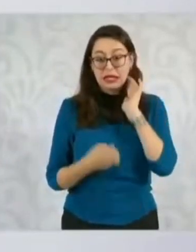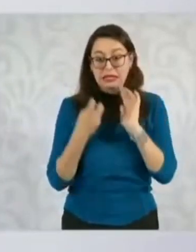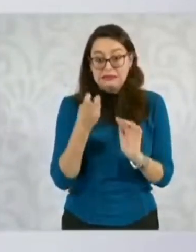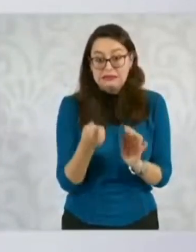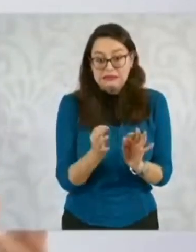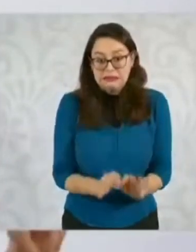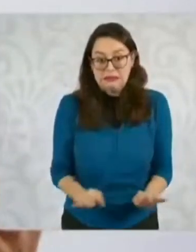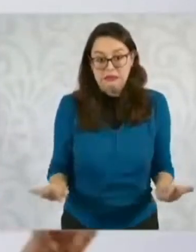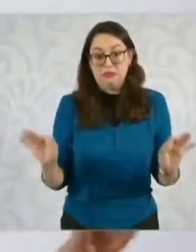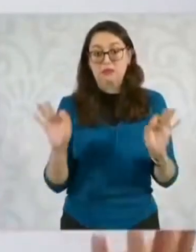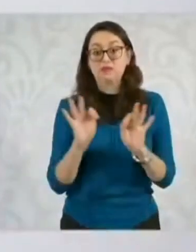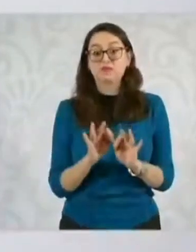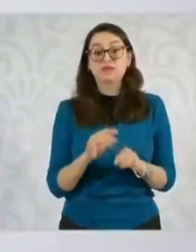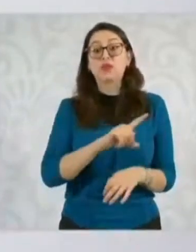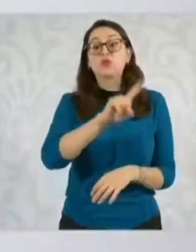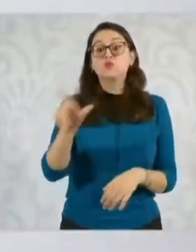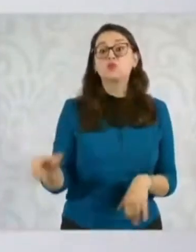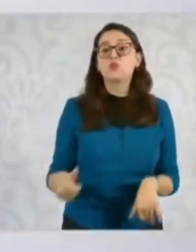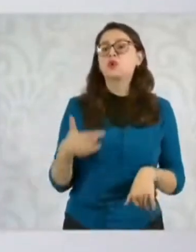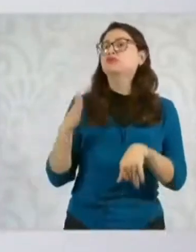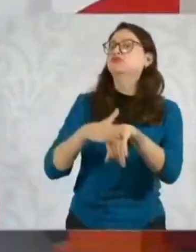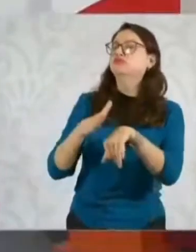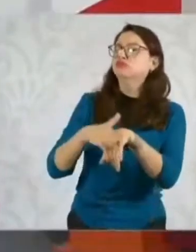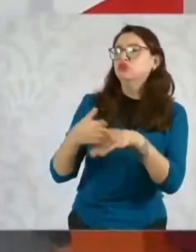Y después un llamado a que trabajemos juntos.